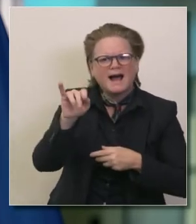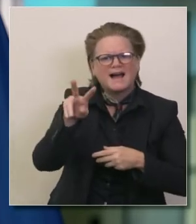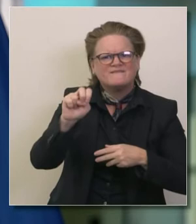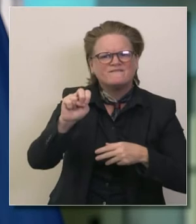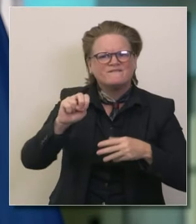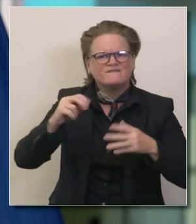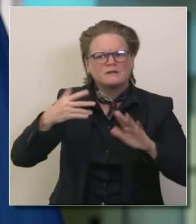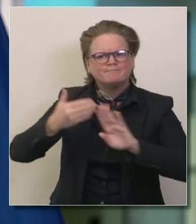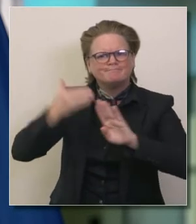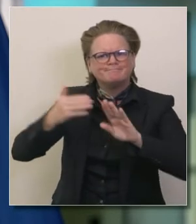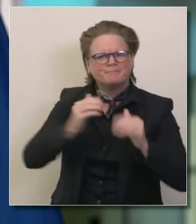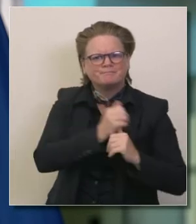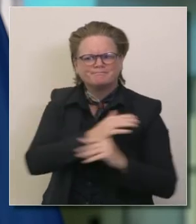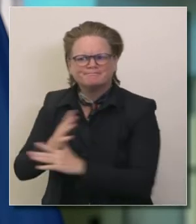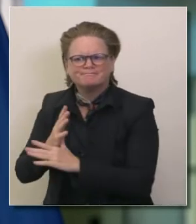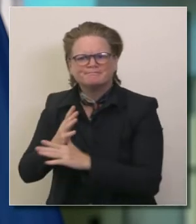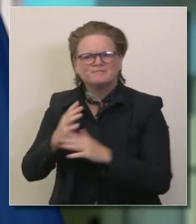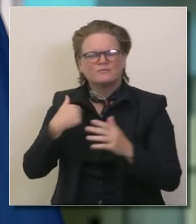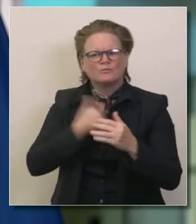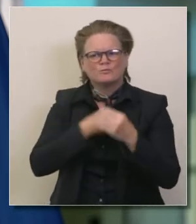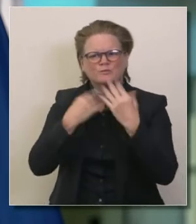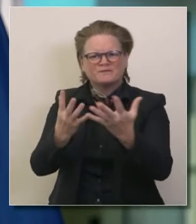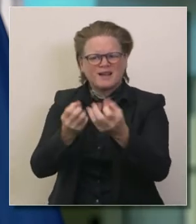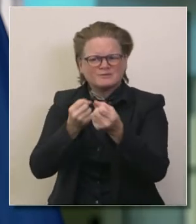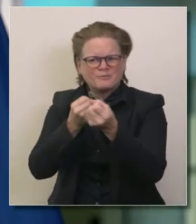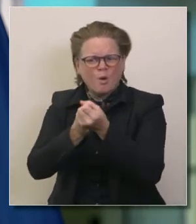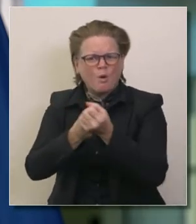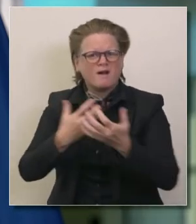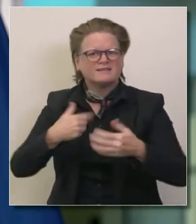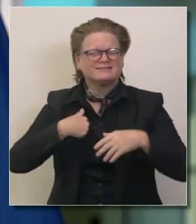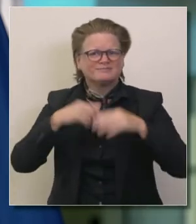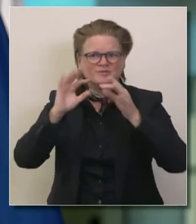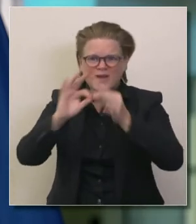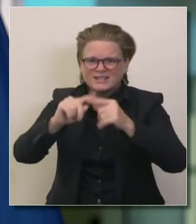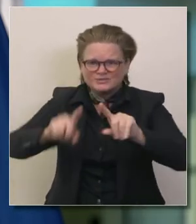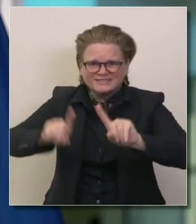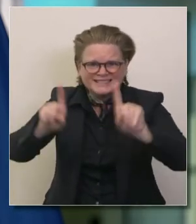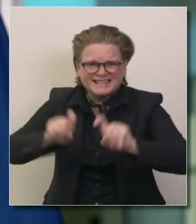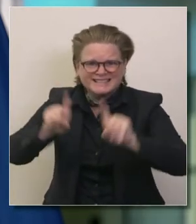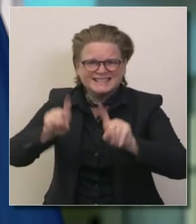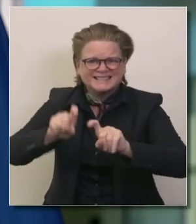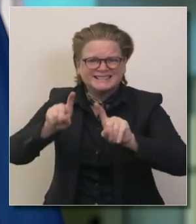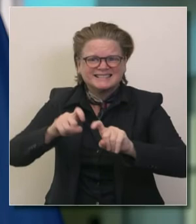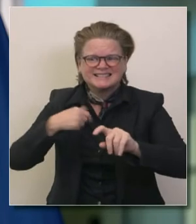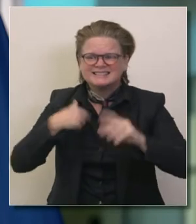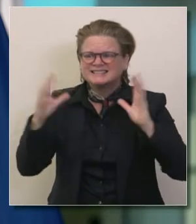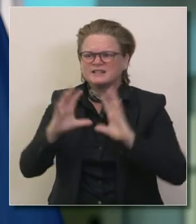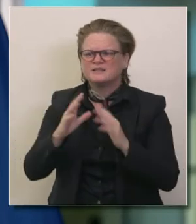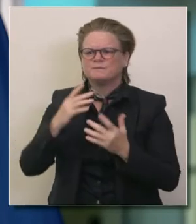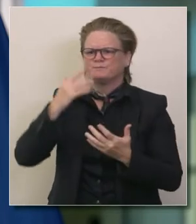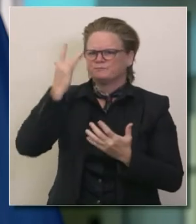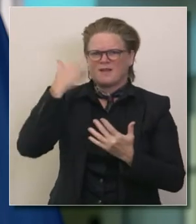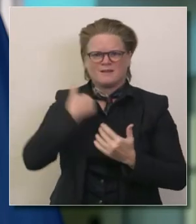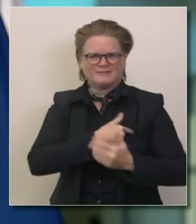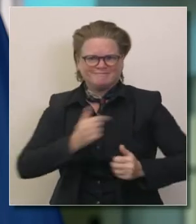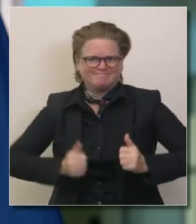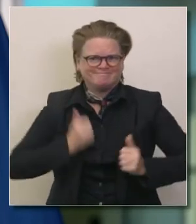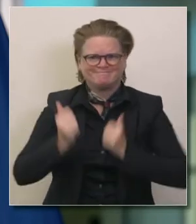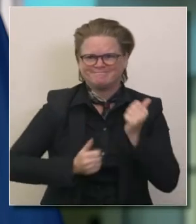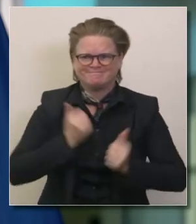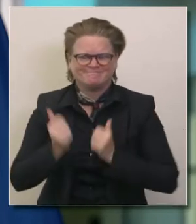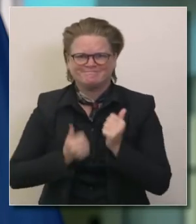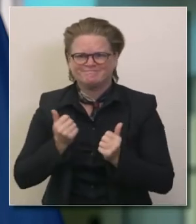proporcionando apoyo particularmente sobre la cuestión de pruebas una de las razones por las cuales trabajamos muy agresivamente